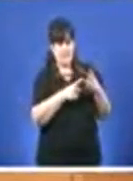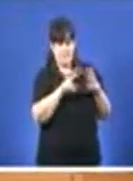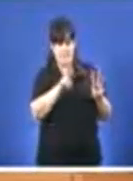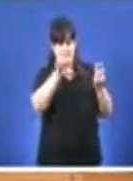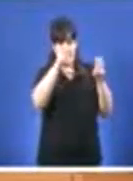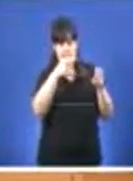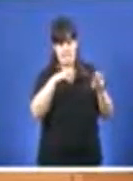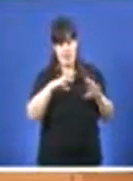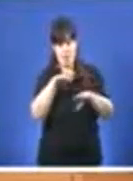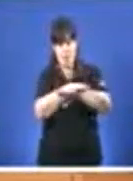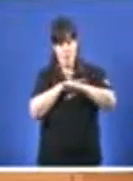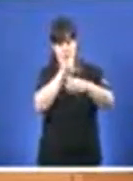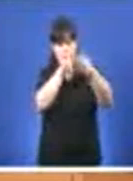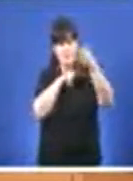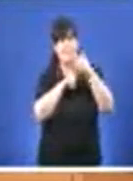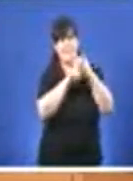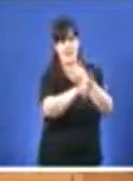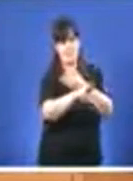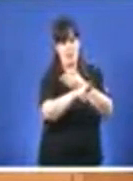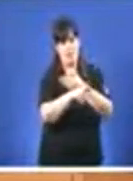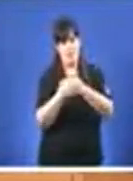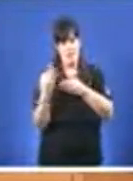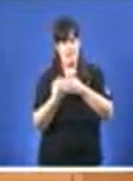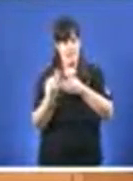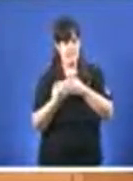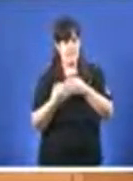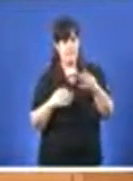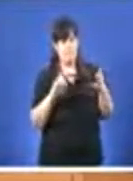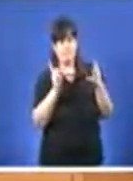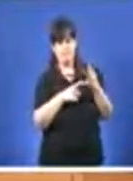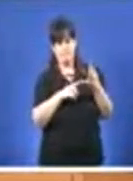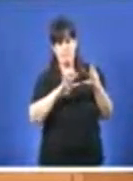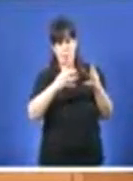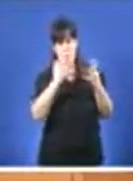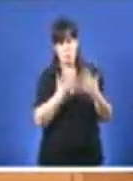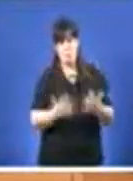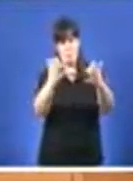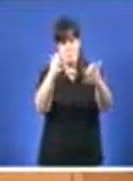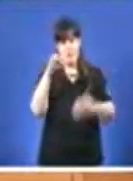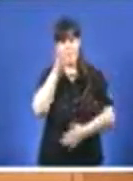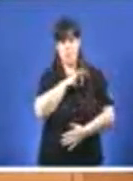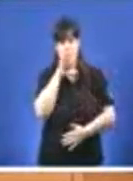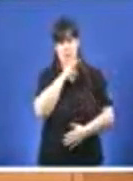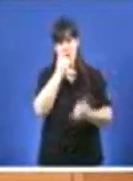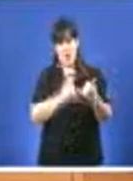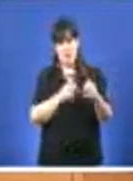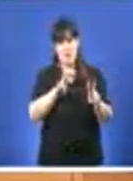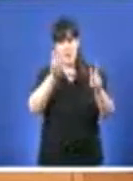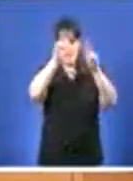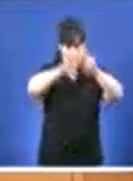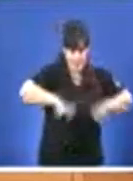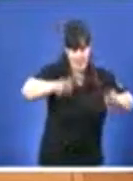administración local. E finalmente permitir que esta Cámara exerza plenamente a función de control e de investigación